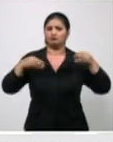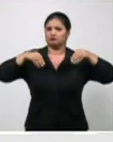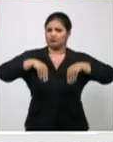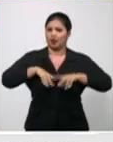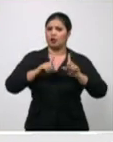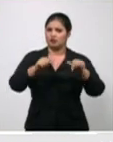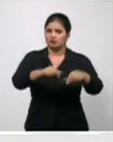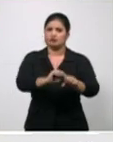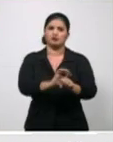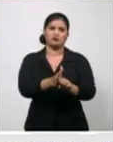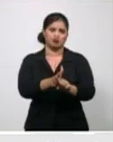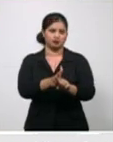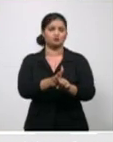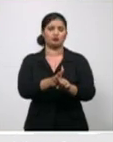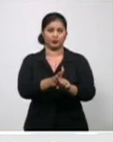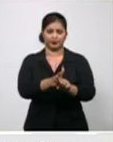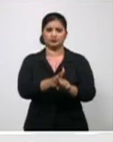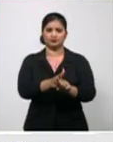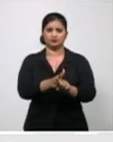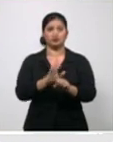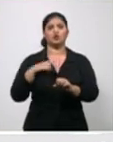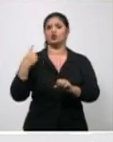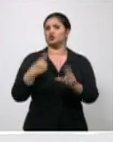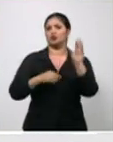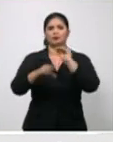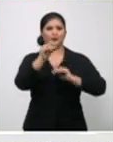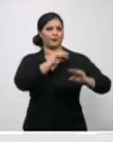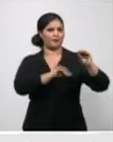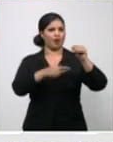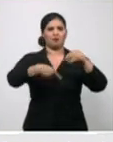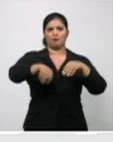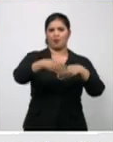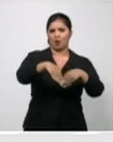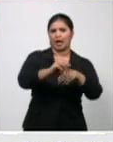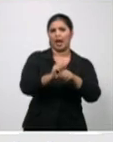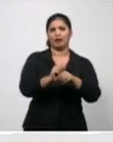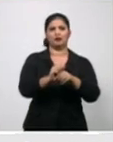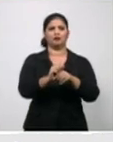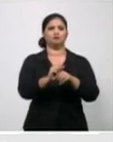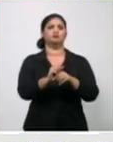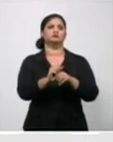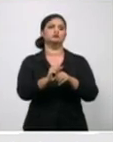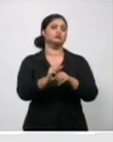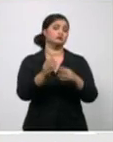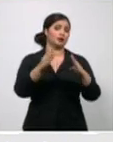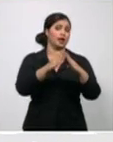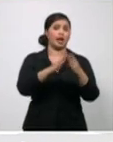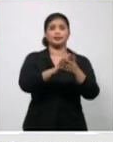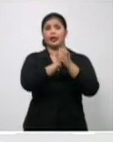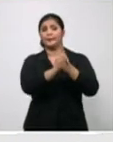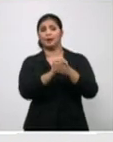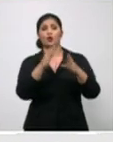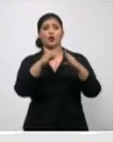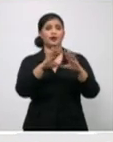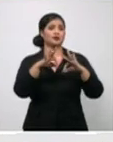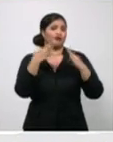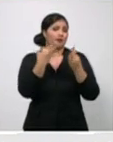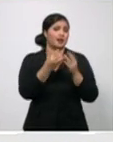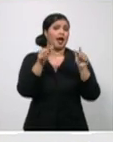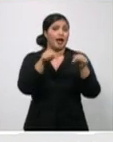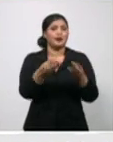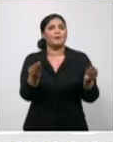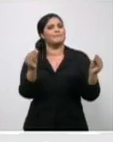y no sabemos si la persona con la cual estamos compartiendo pues lo tiene o no lo tiene. Por eso,